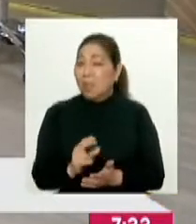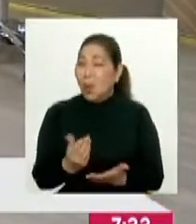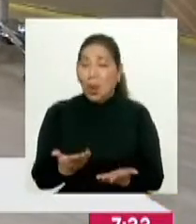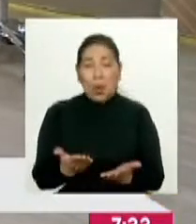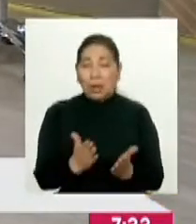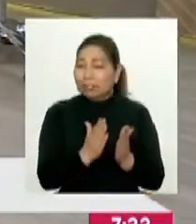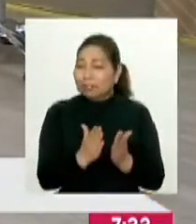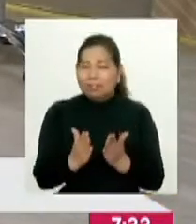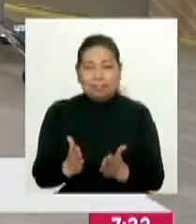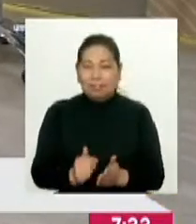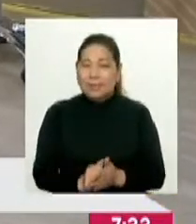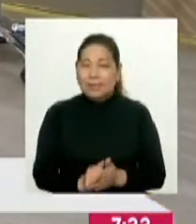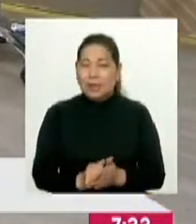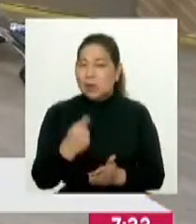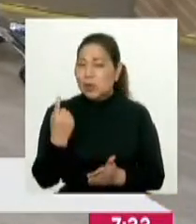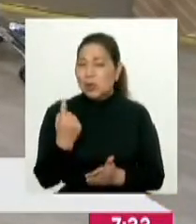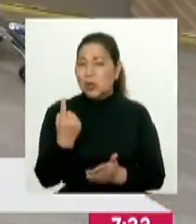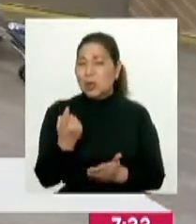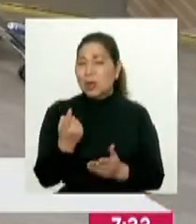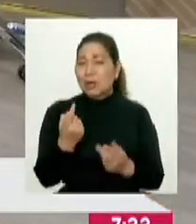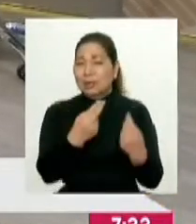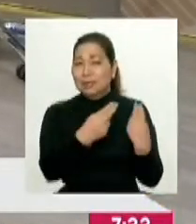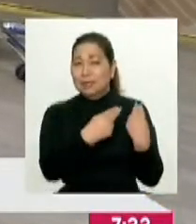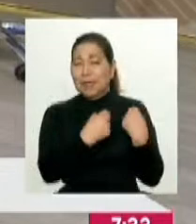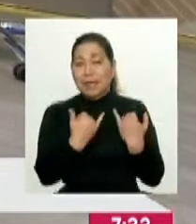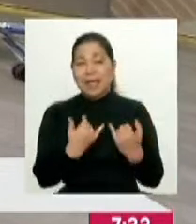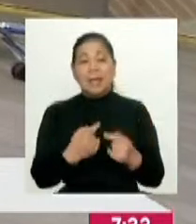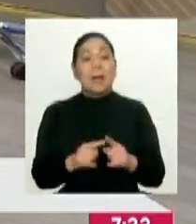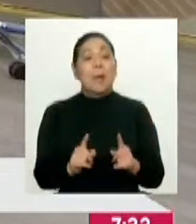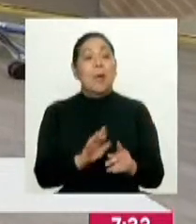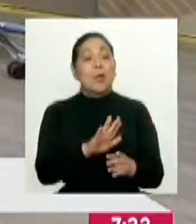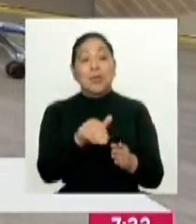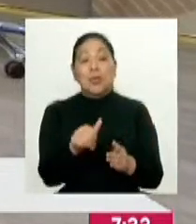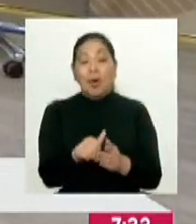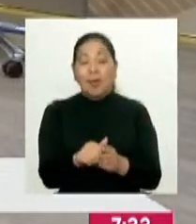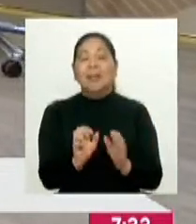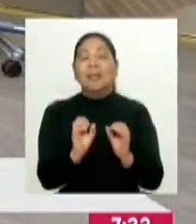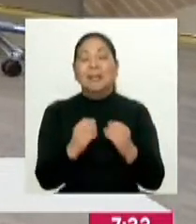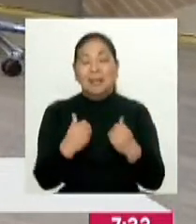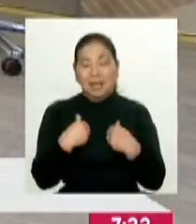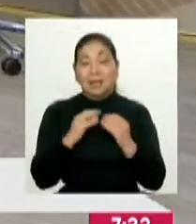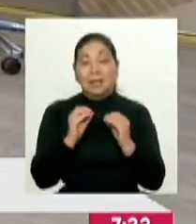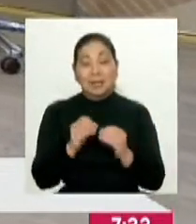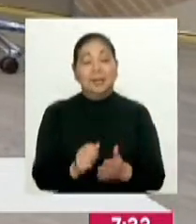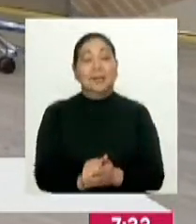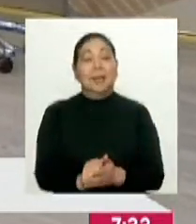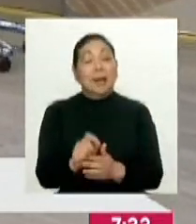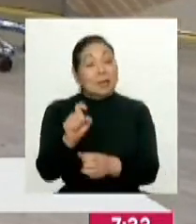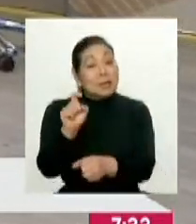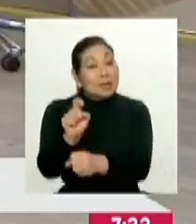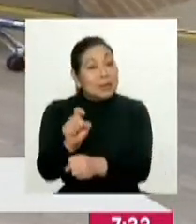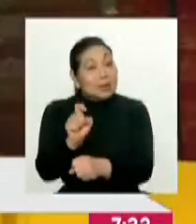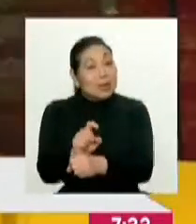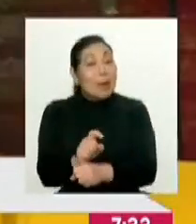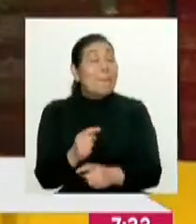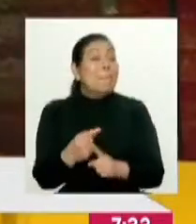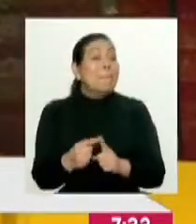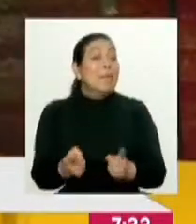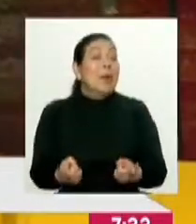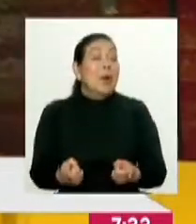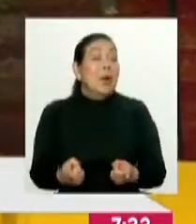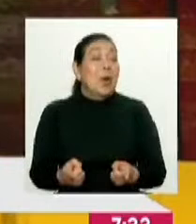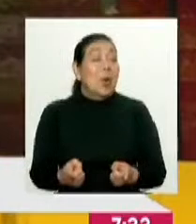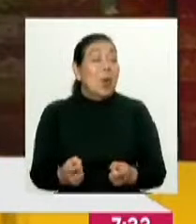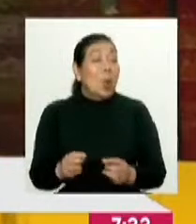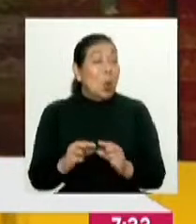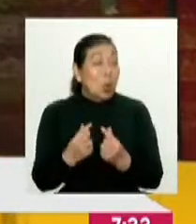determina que solamente están obligados estos, ¿no? Están obligados todos. No, Qué bueno que han podido capacitarlos. Pero además entiendo que